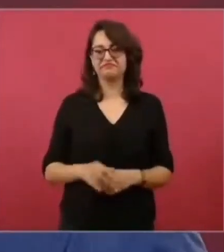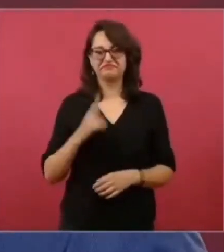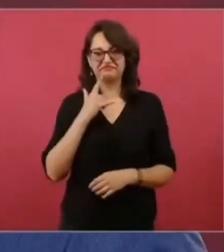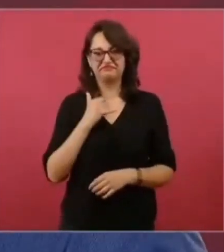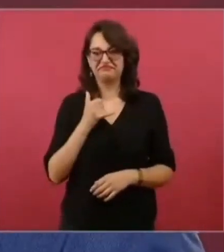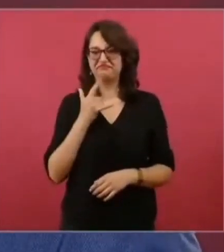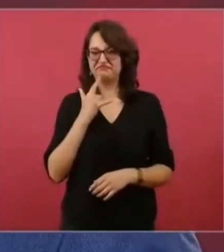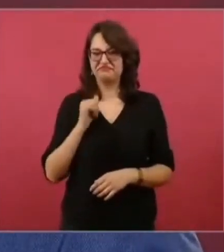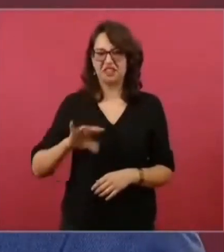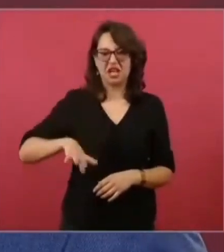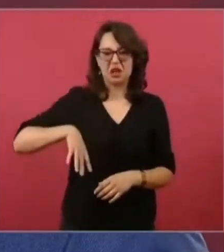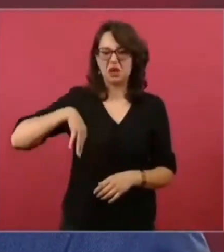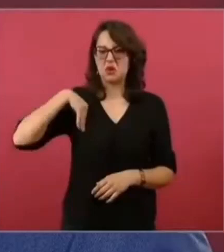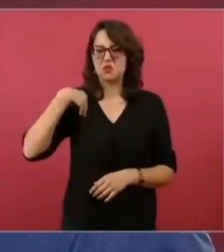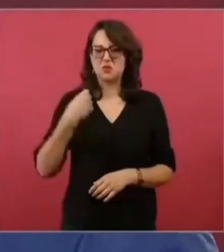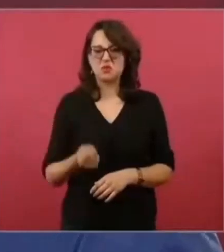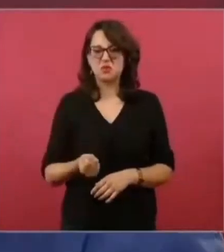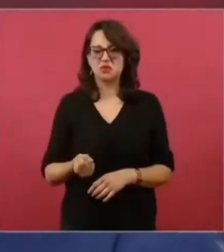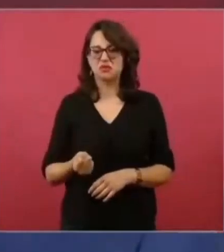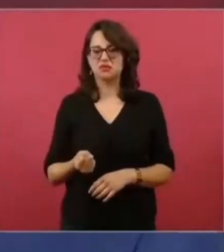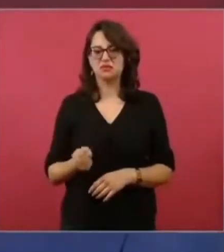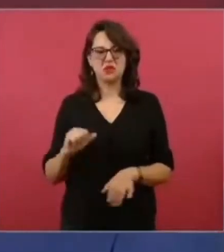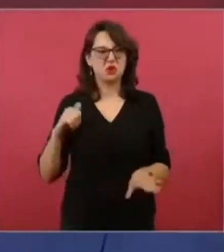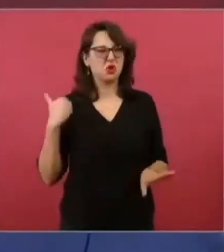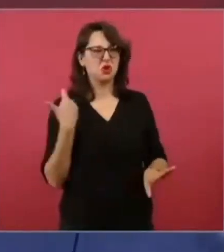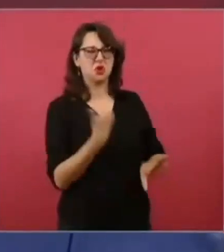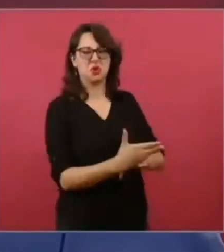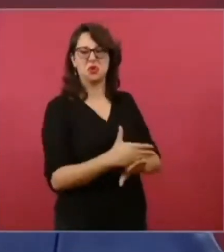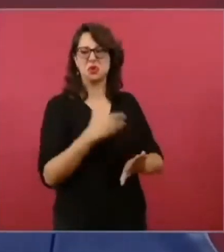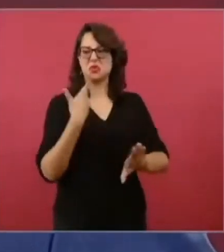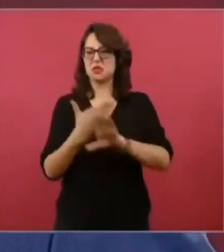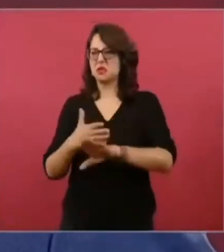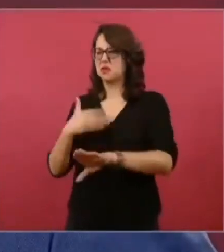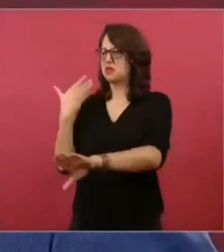afectando a otros.